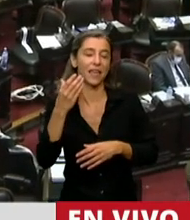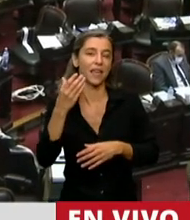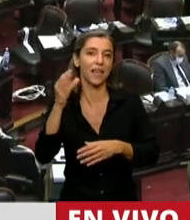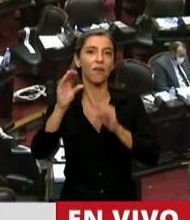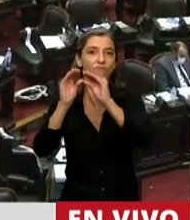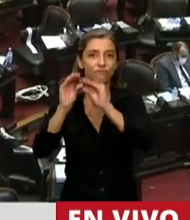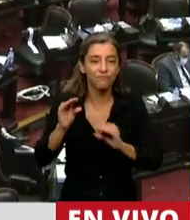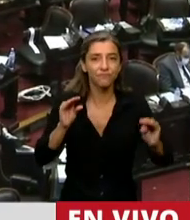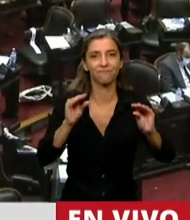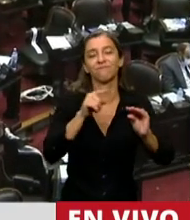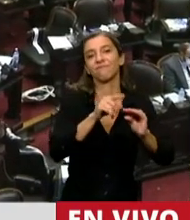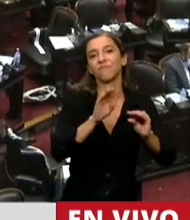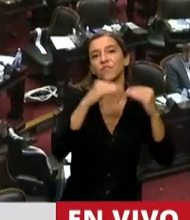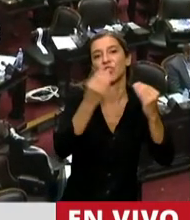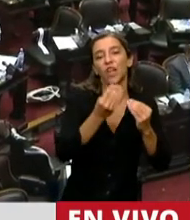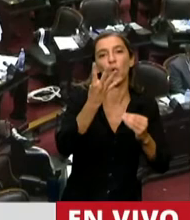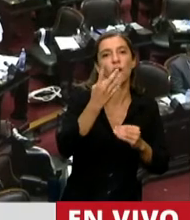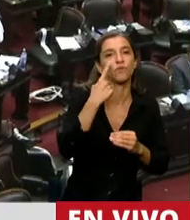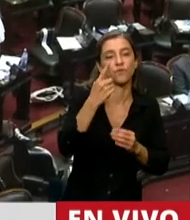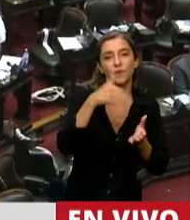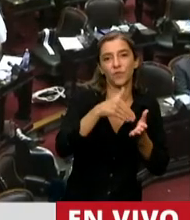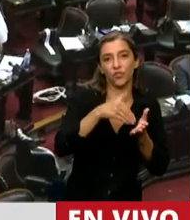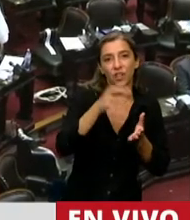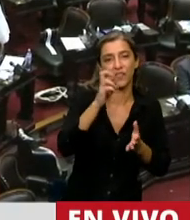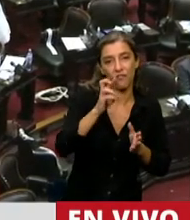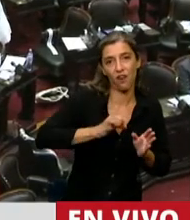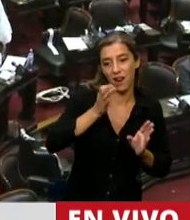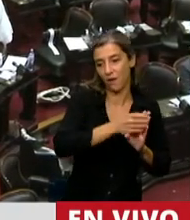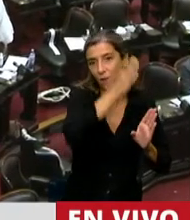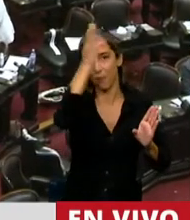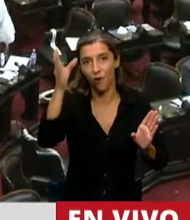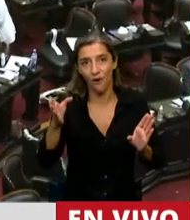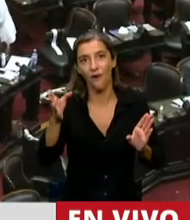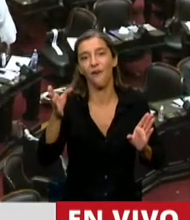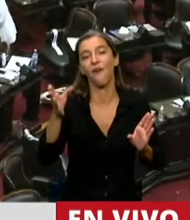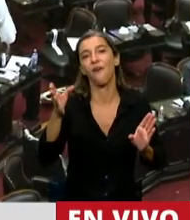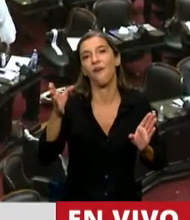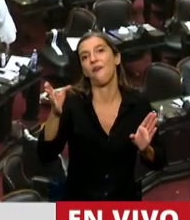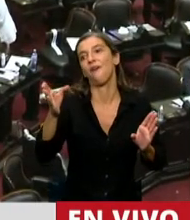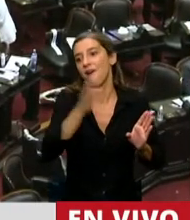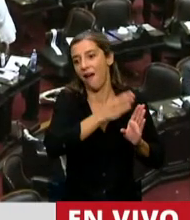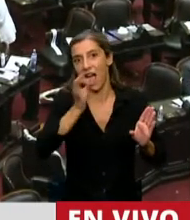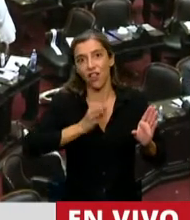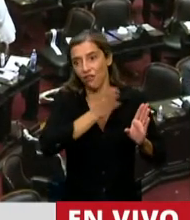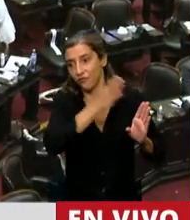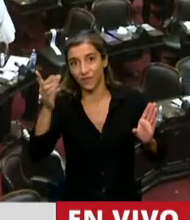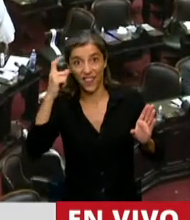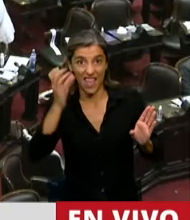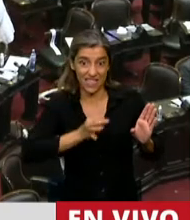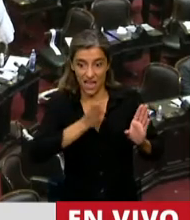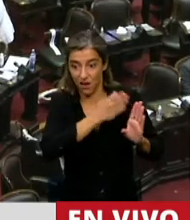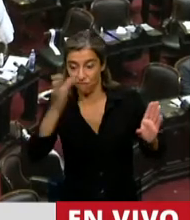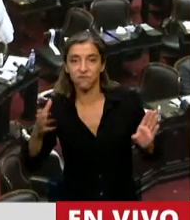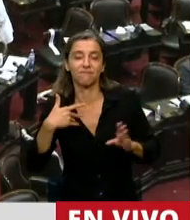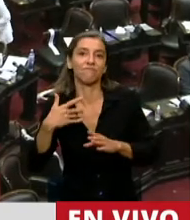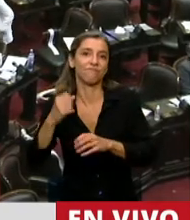4.000 o más de 4.000 millones de dólares al año 2032 y que sería acumulado en una década la inyección